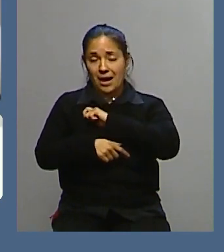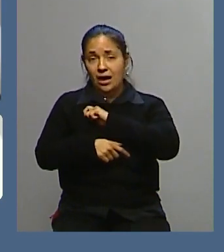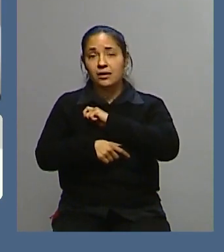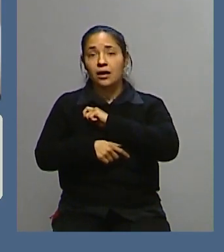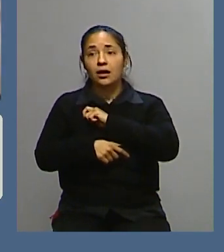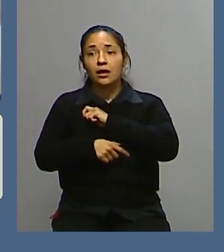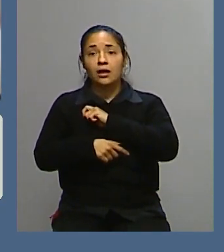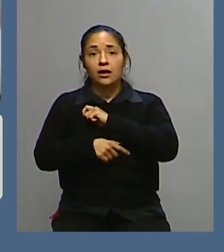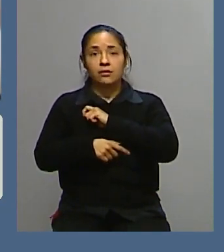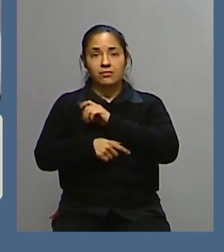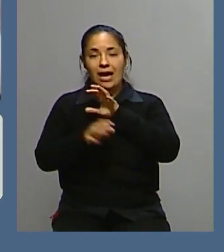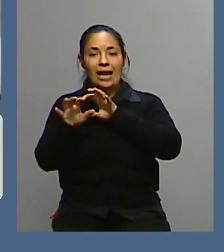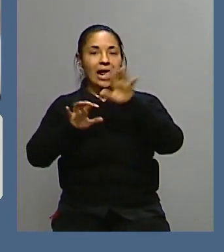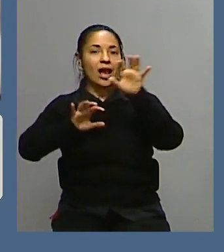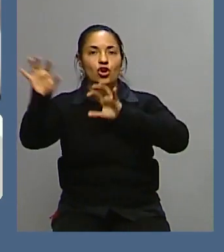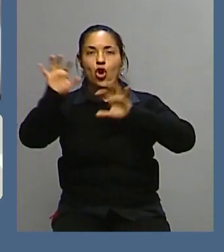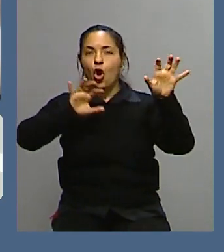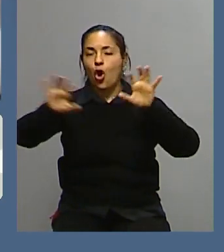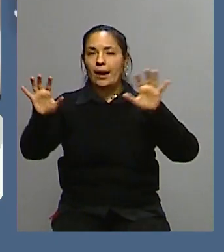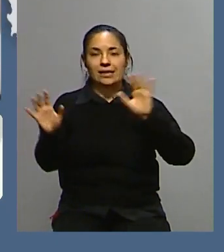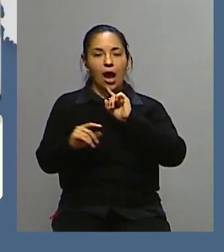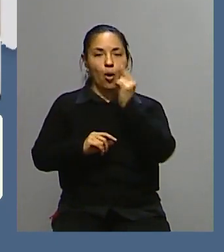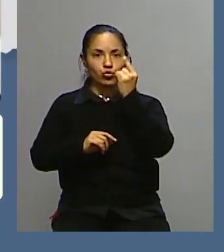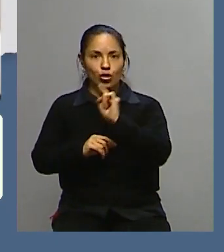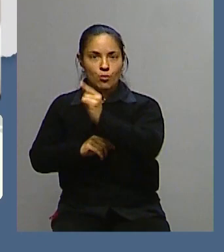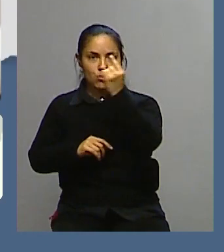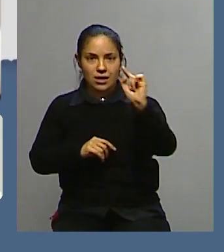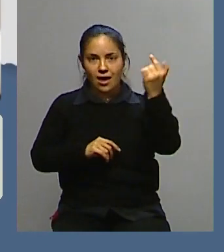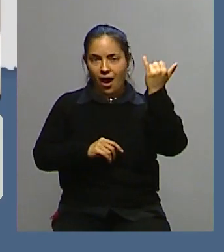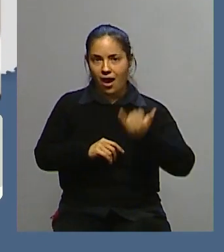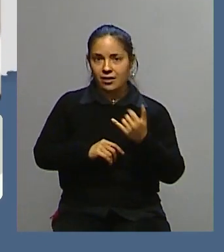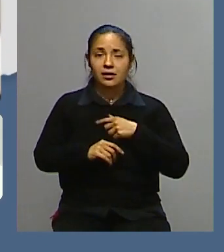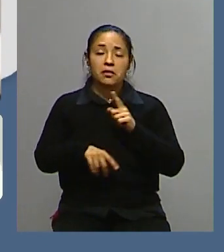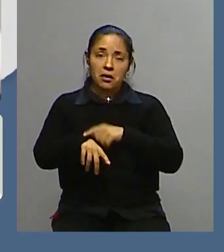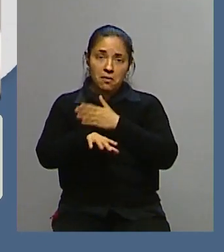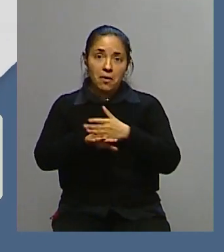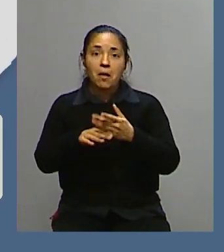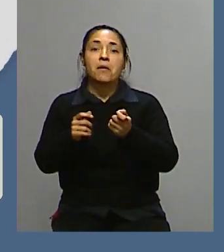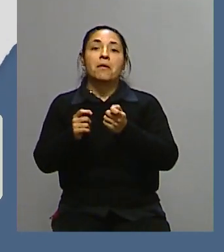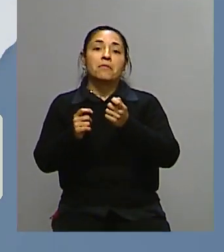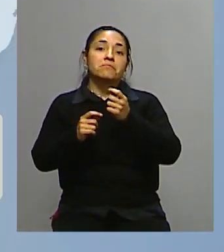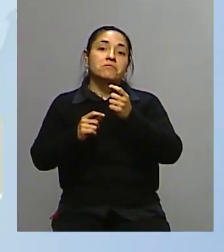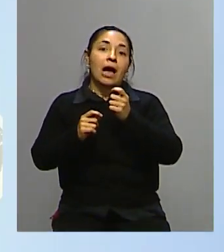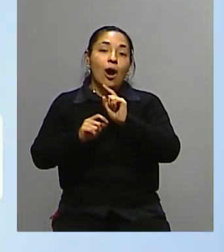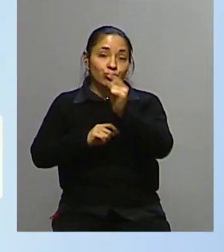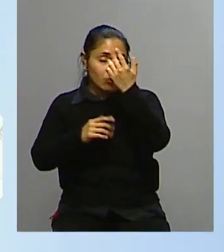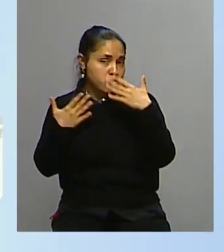sus propias regiones con mucha autonomía, que de vez en cuando piden más autonomía, que de vez en cuando